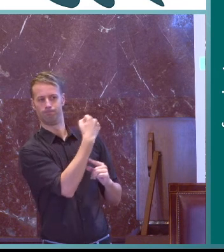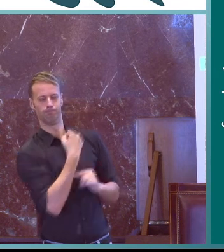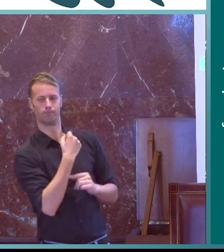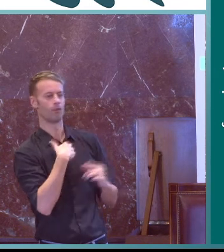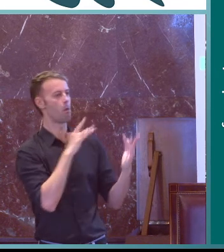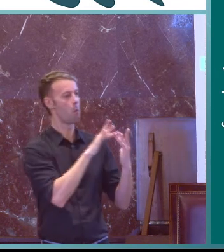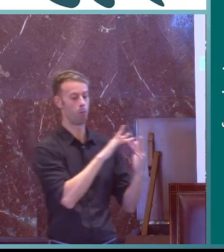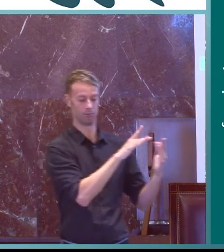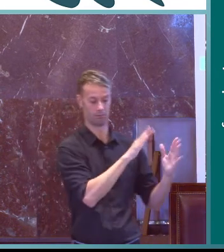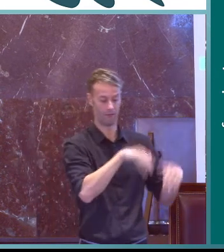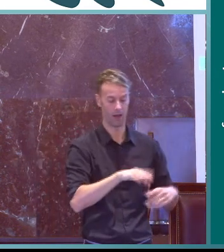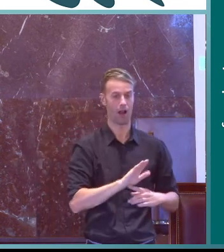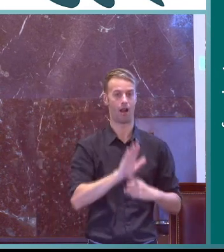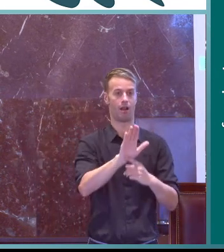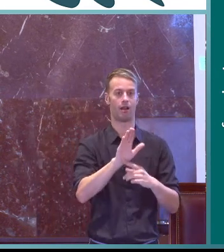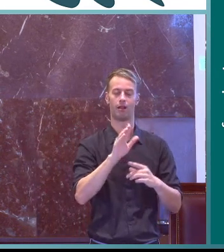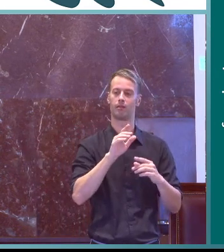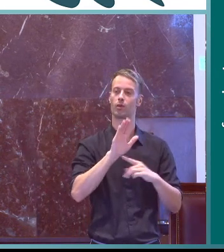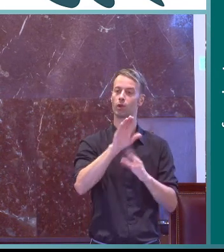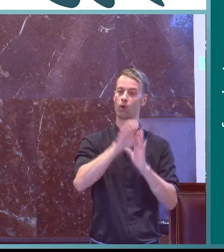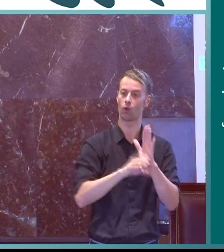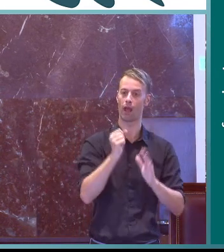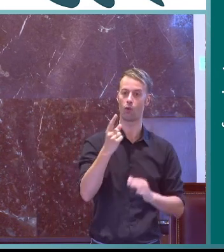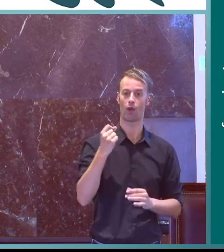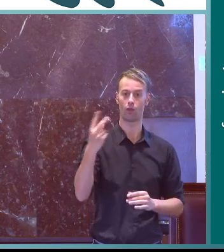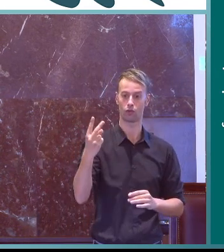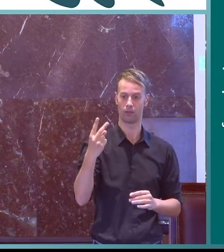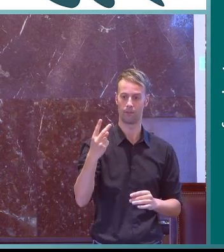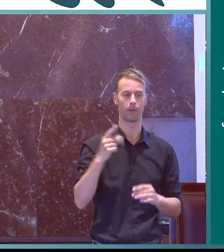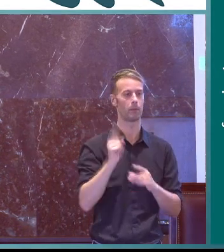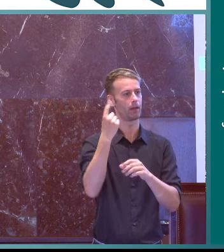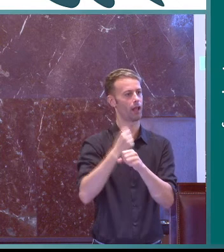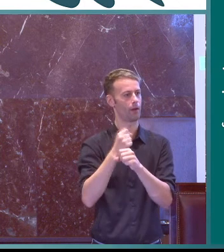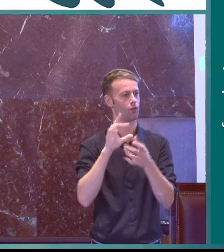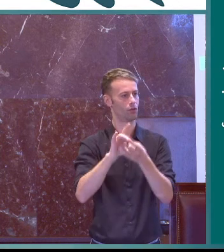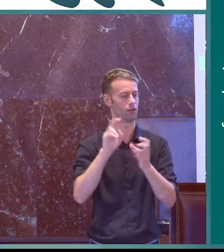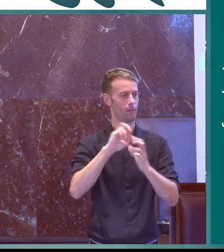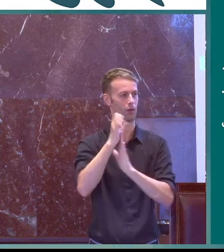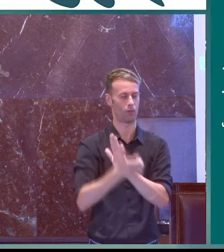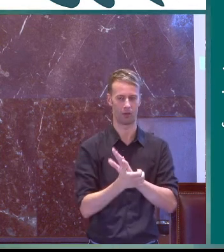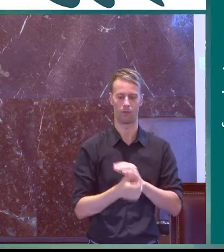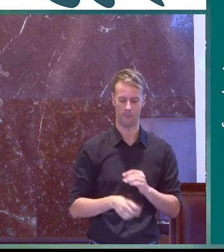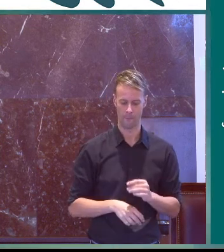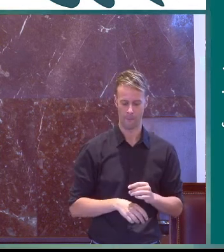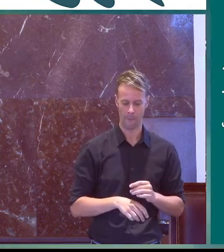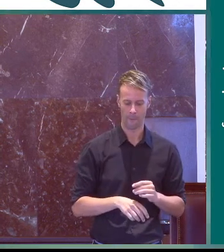necesitábamos de ese apoyo y al final gracias a ese apoyo lo que hicimos fue una propuesta curricular el A1 y el A2